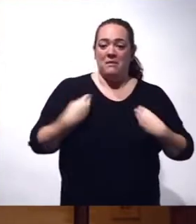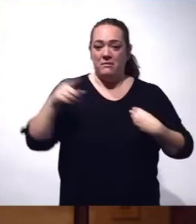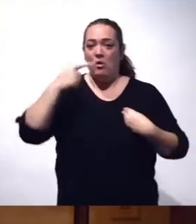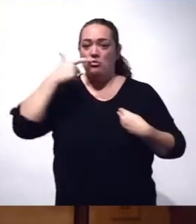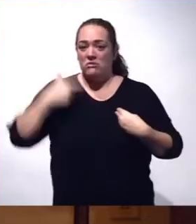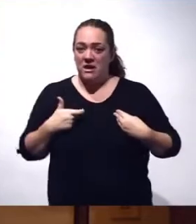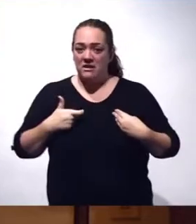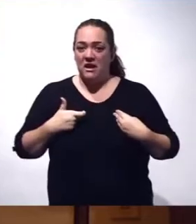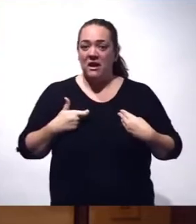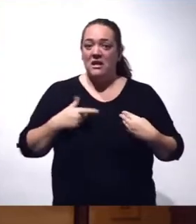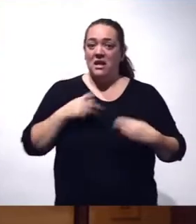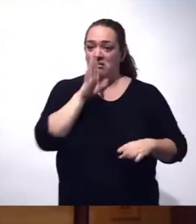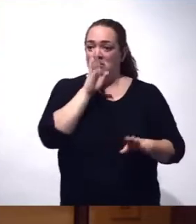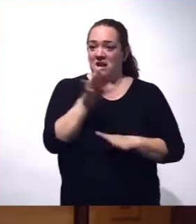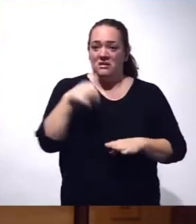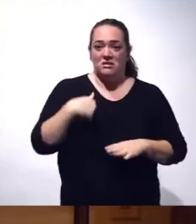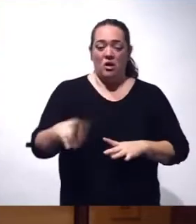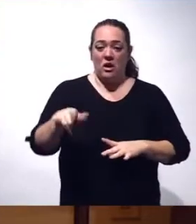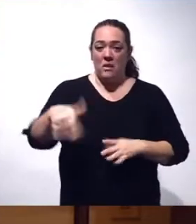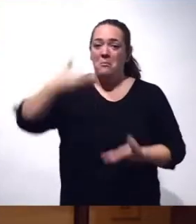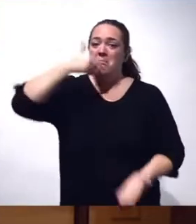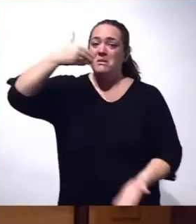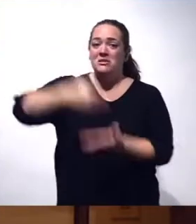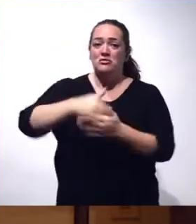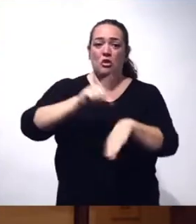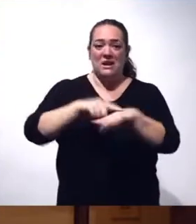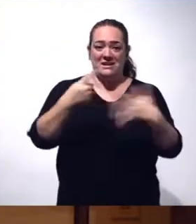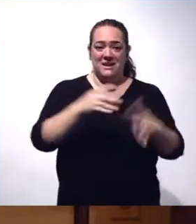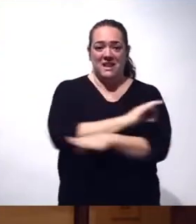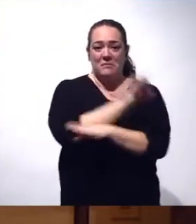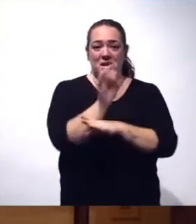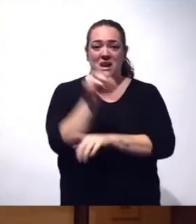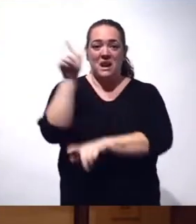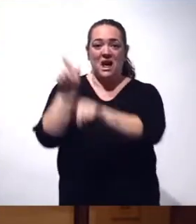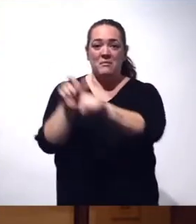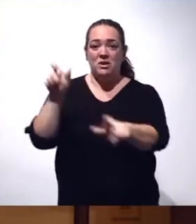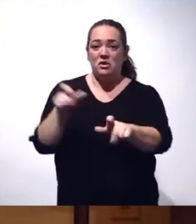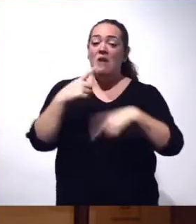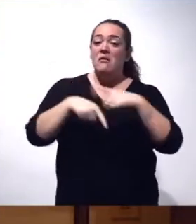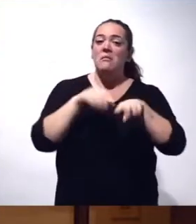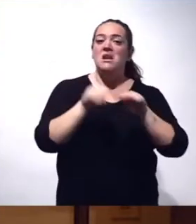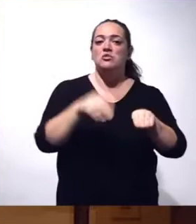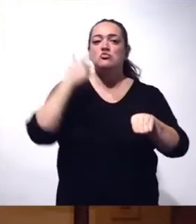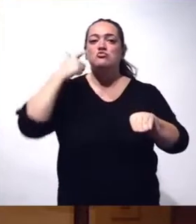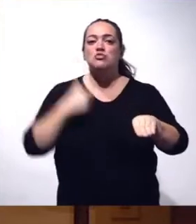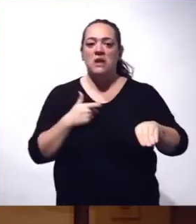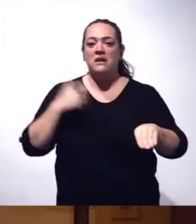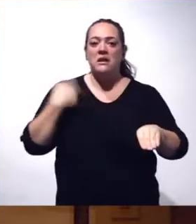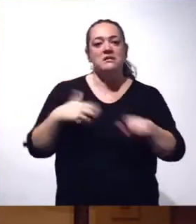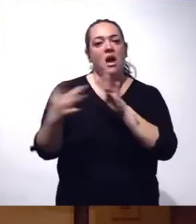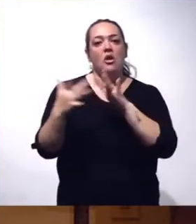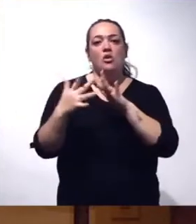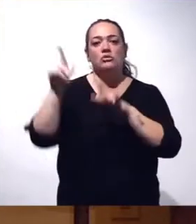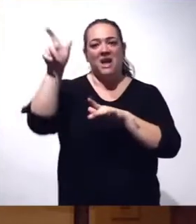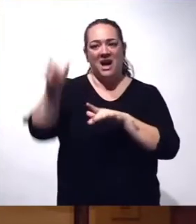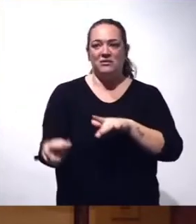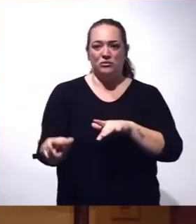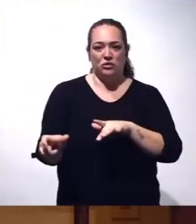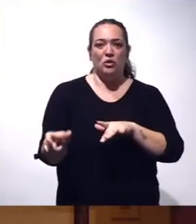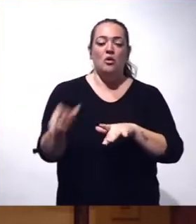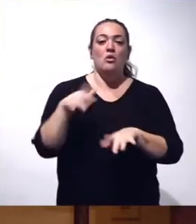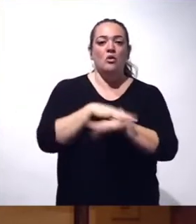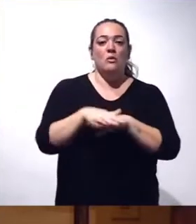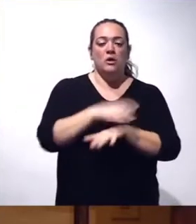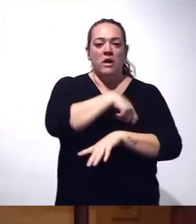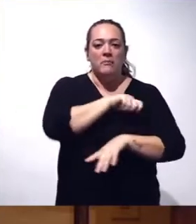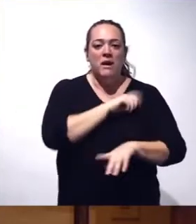De manera directa he recibido esta mañana una petición a las 6 de la mañana de personas que tienen a familiares en Ucrania. Hemos estado ya en contacto con la embajada, con